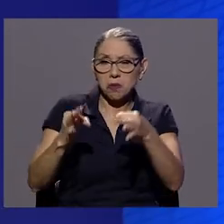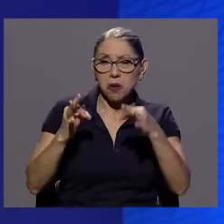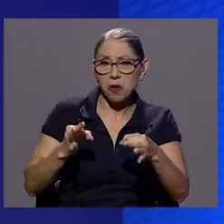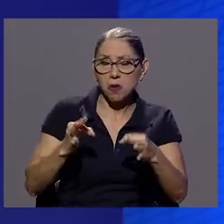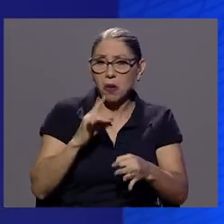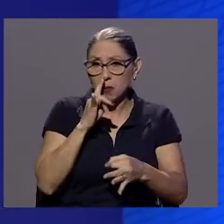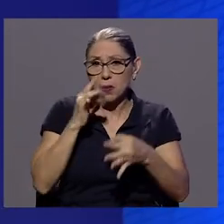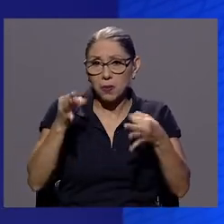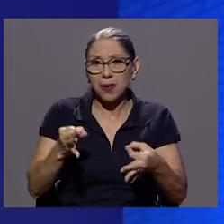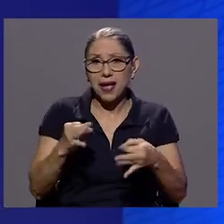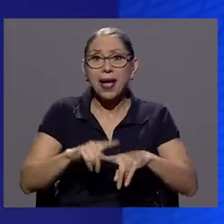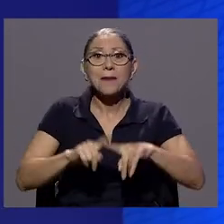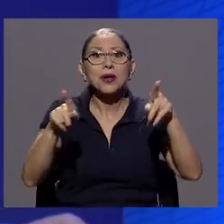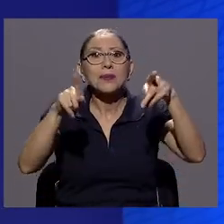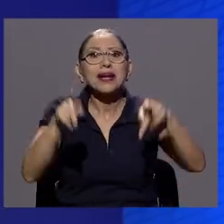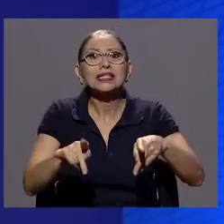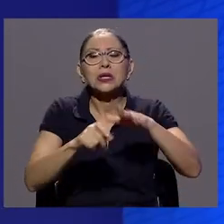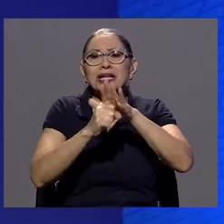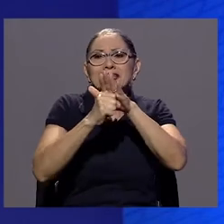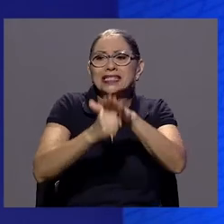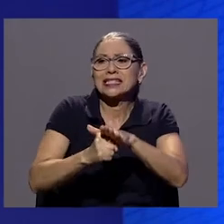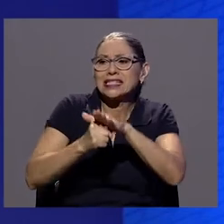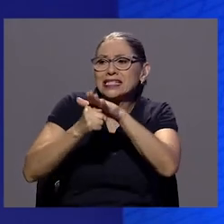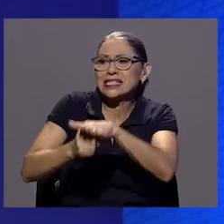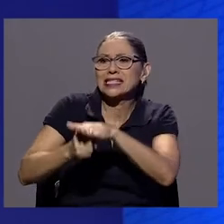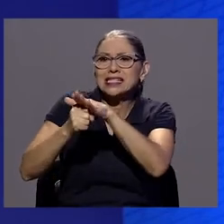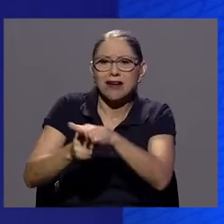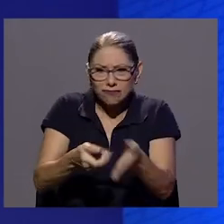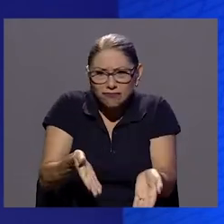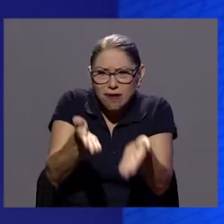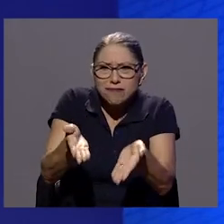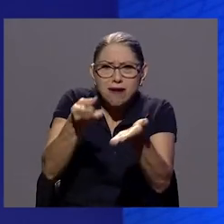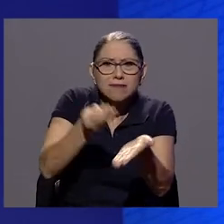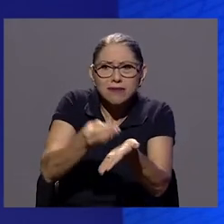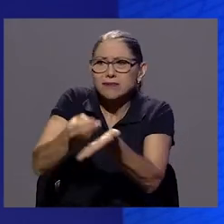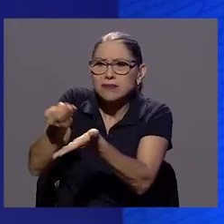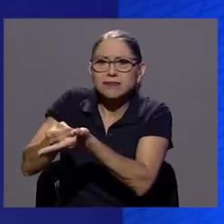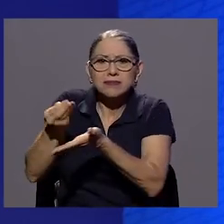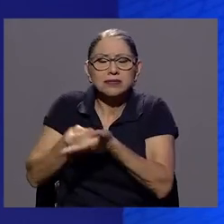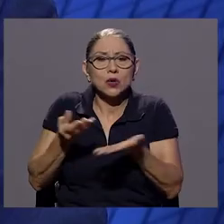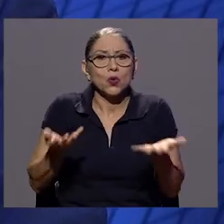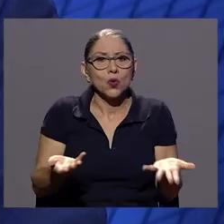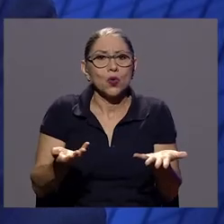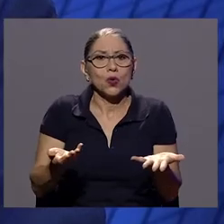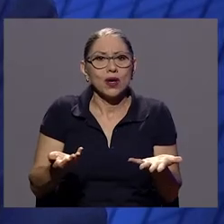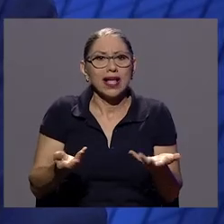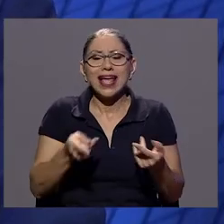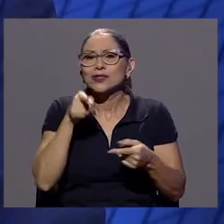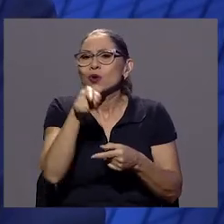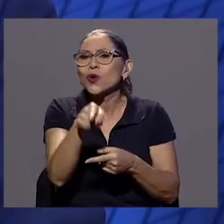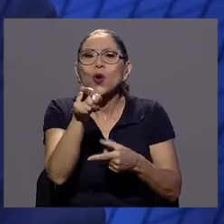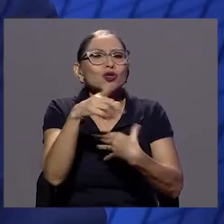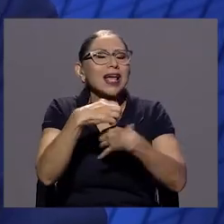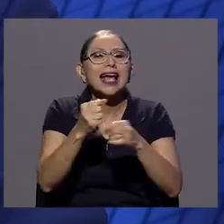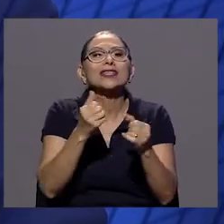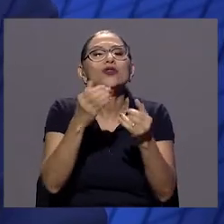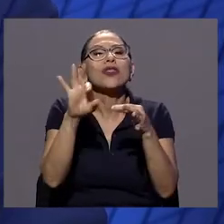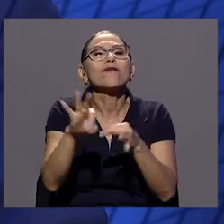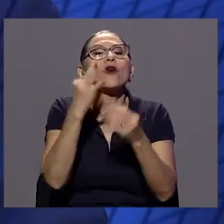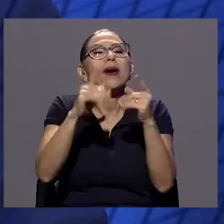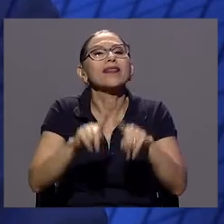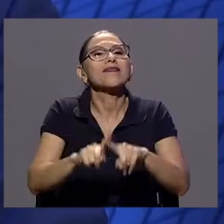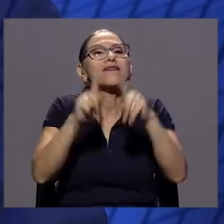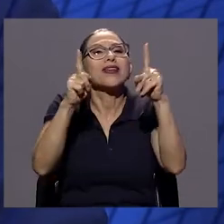consumo y hacia la adquisición de ciertos bienes no se ha segmentado. No, y eso es particularmente